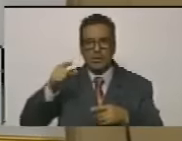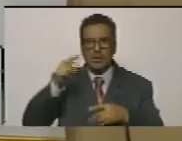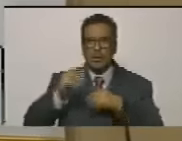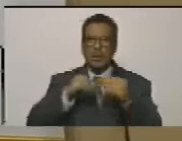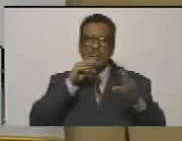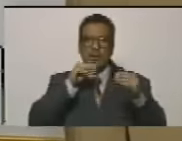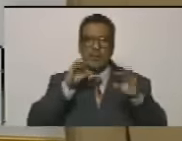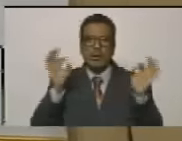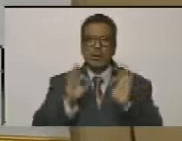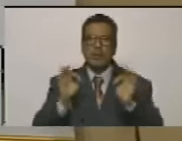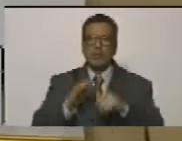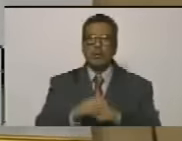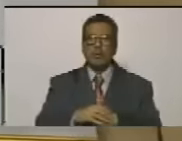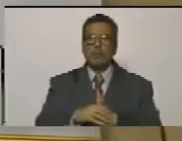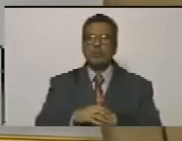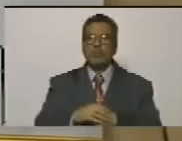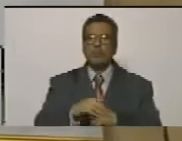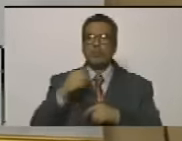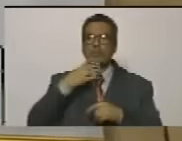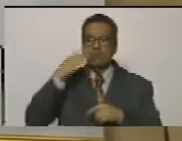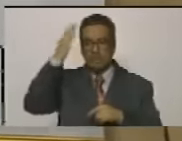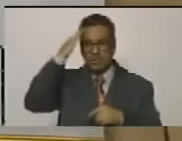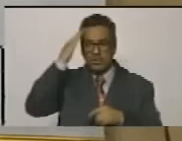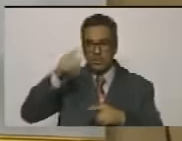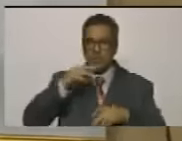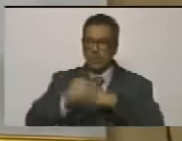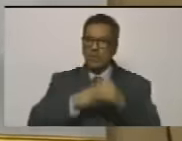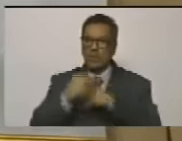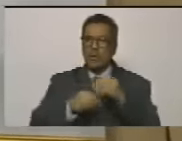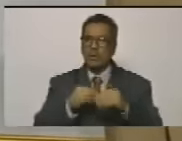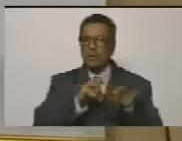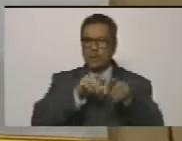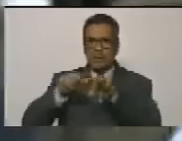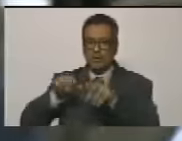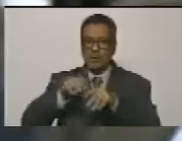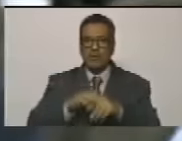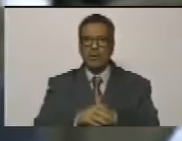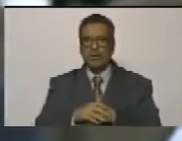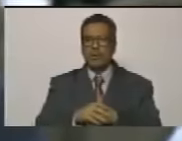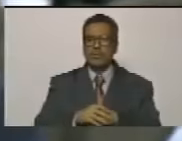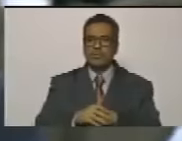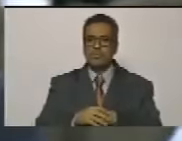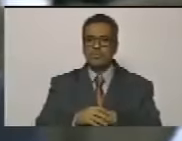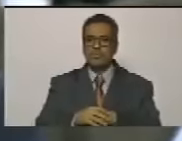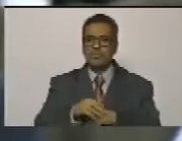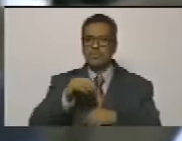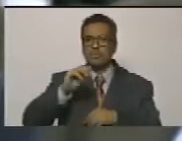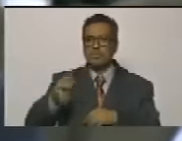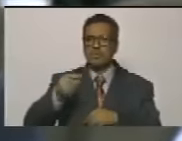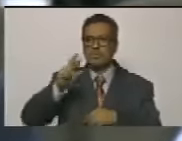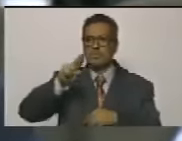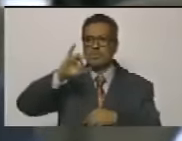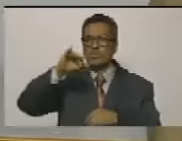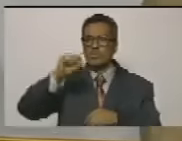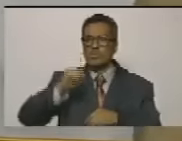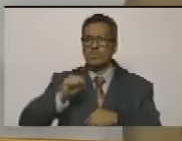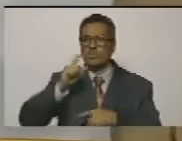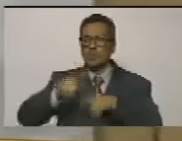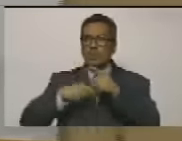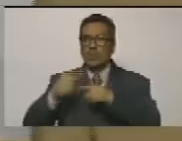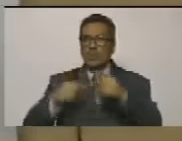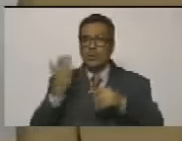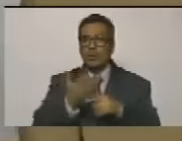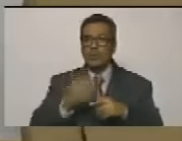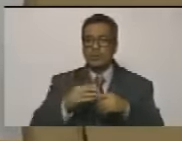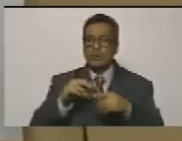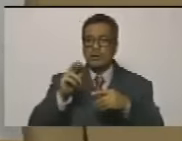contar nada sé exactamente lo que hicieron con la computadora de Guri no solamente para sabotear